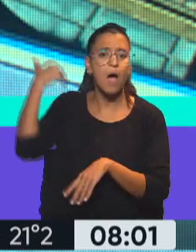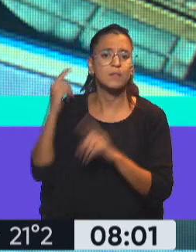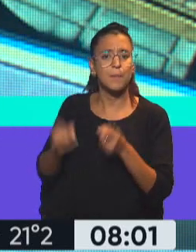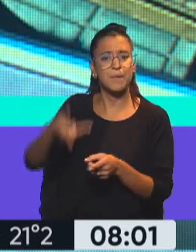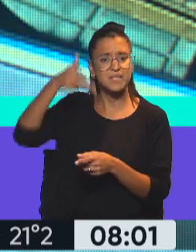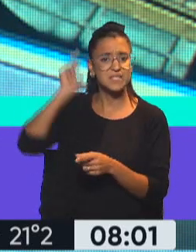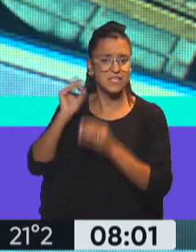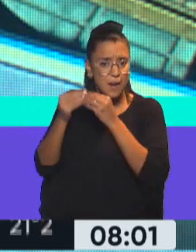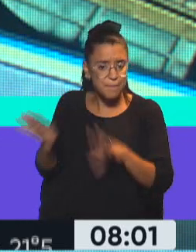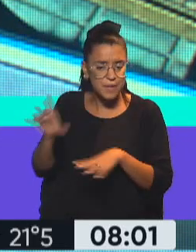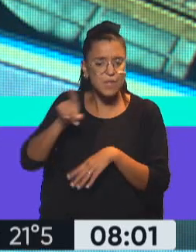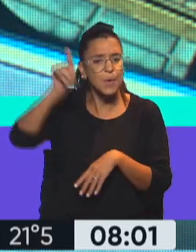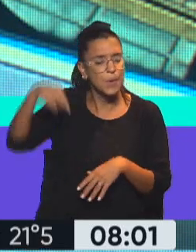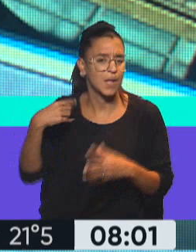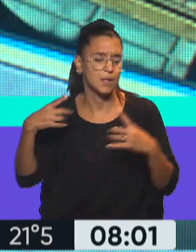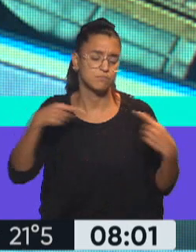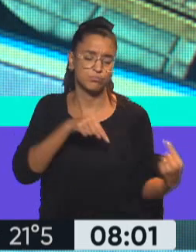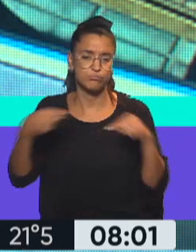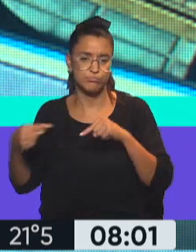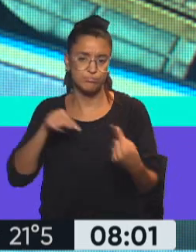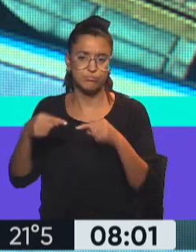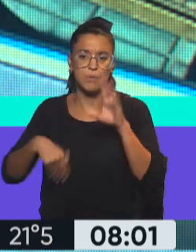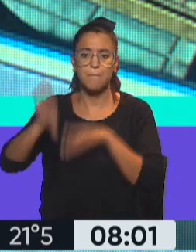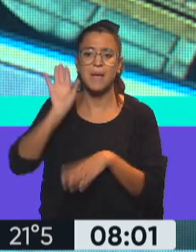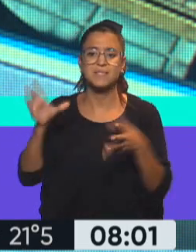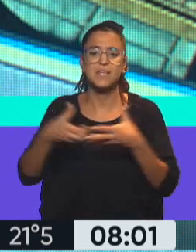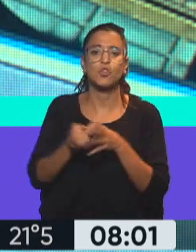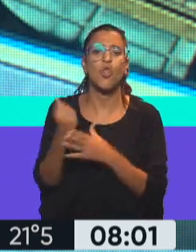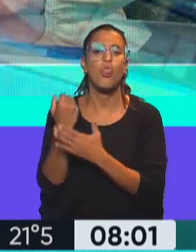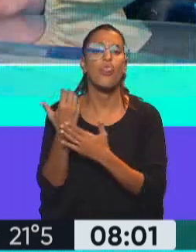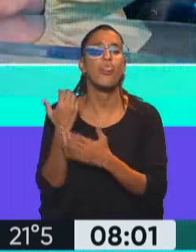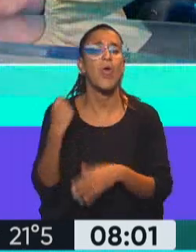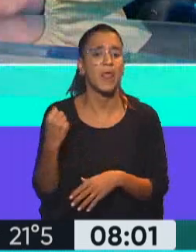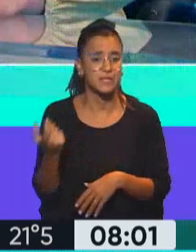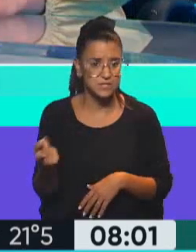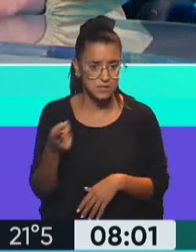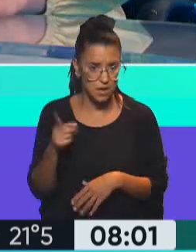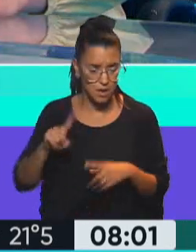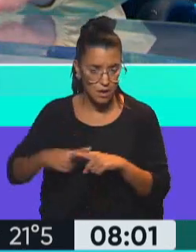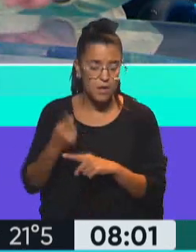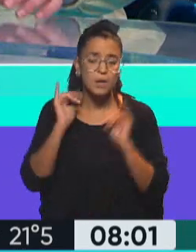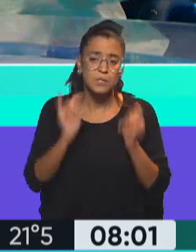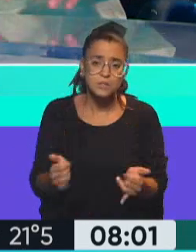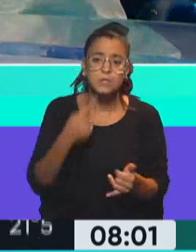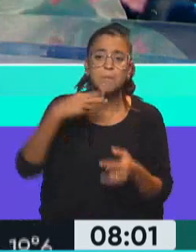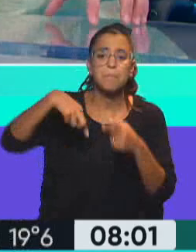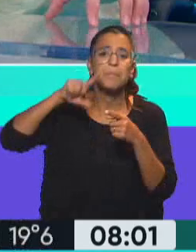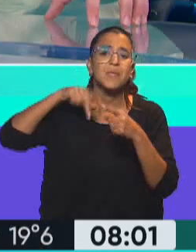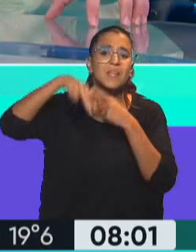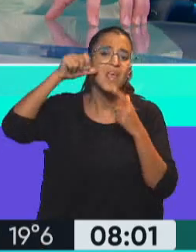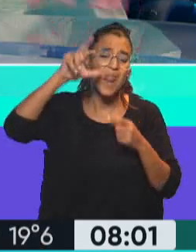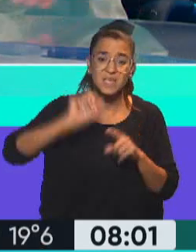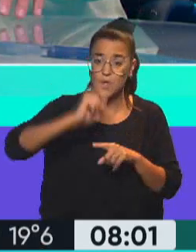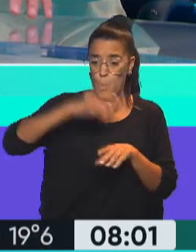en Chile y que genera muchísimas rispideces, sobre todo con el sector de la derecha política. Exactamente. Bueno, el gobierno de Piñera, el segundo